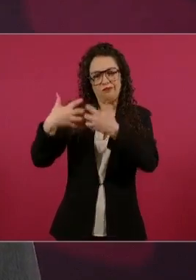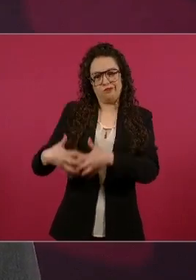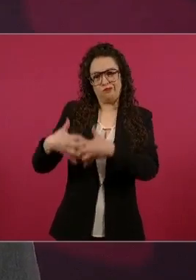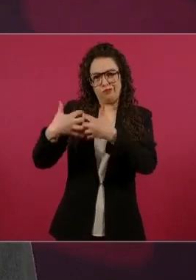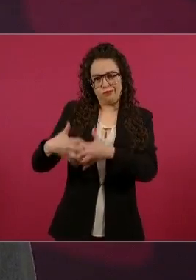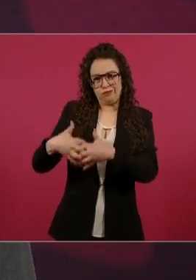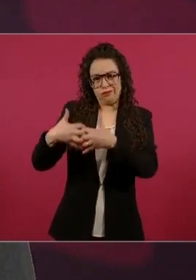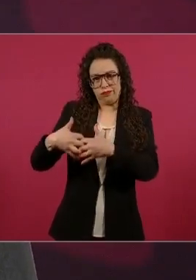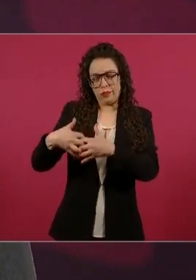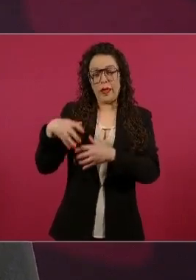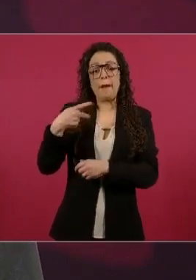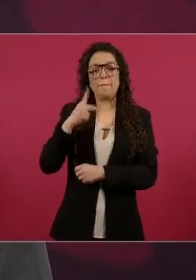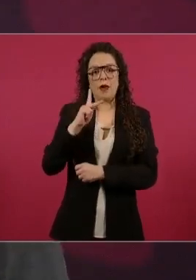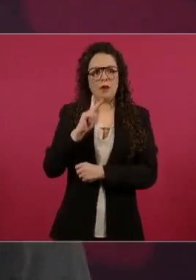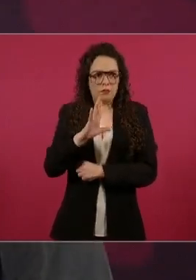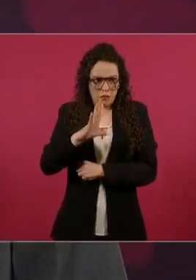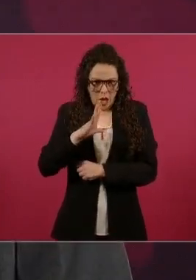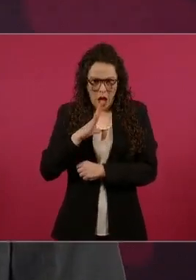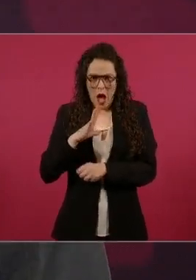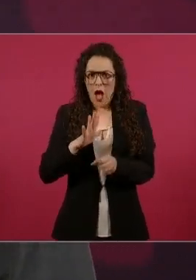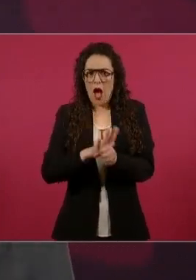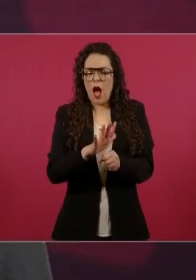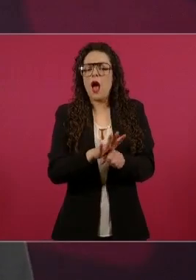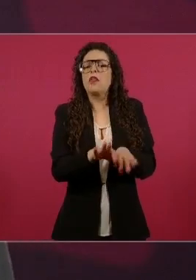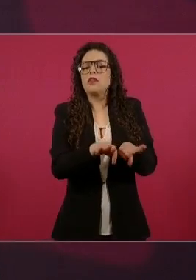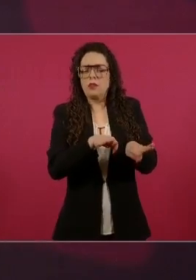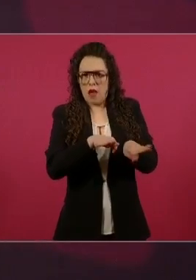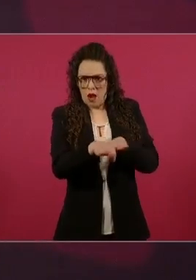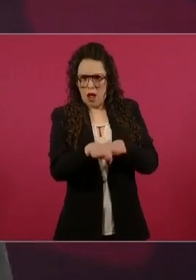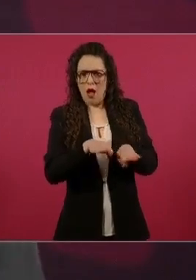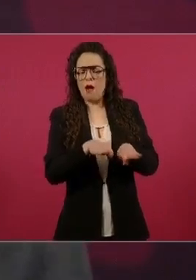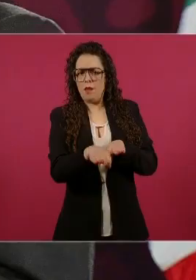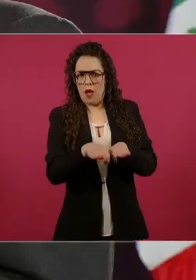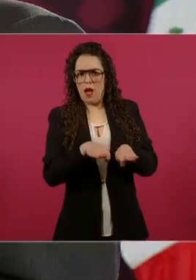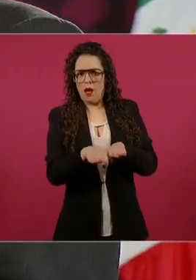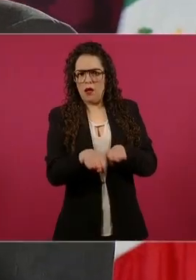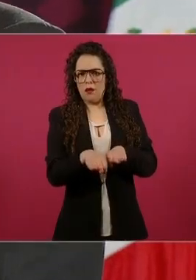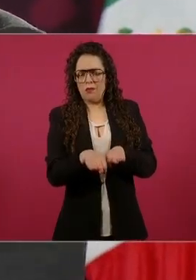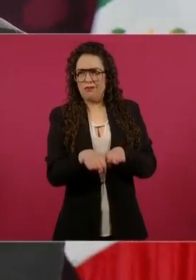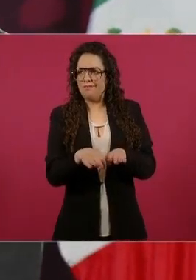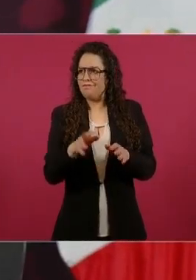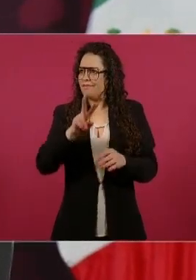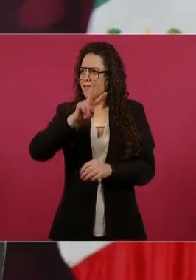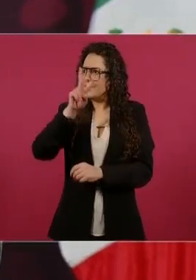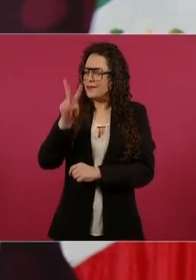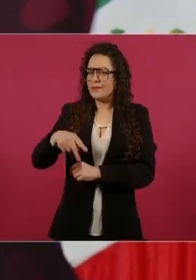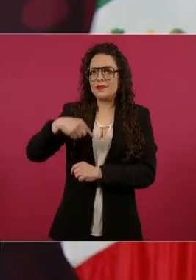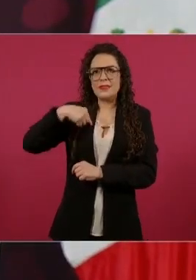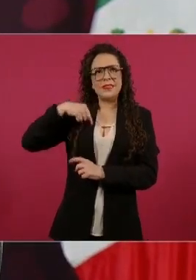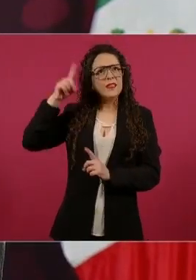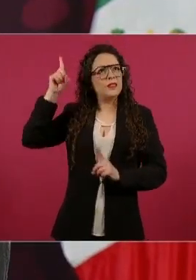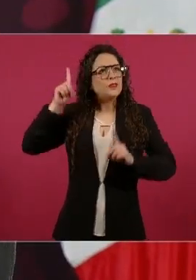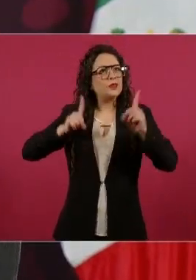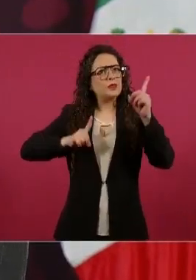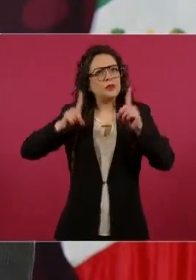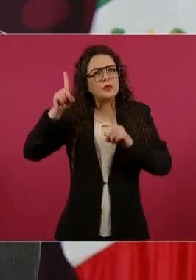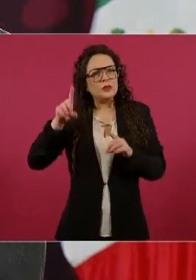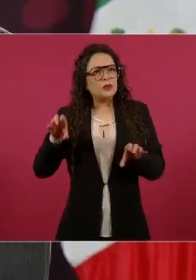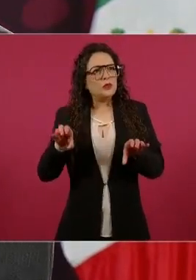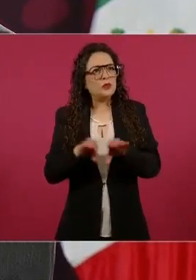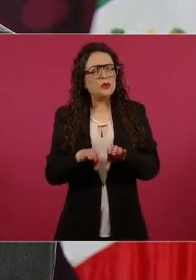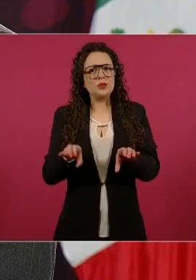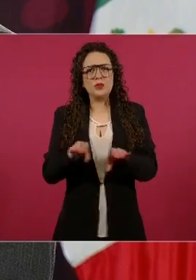¿Cómo es posible que haya tantos homicidios?